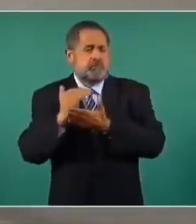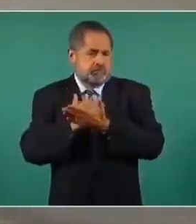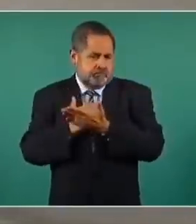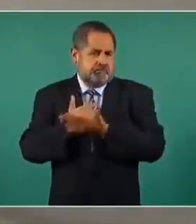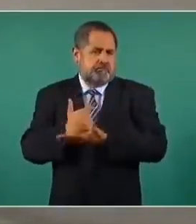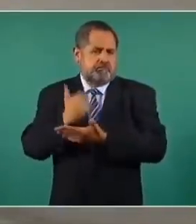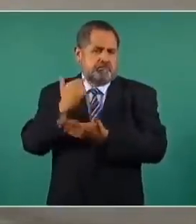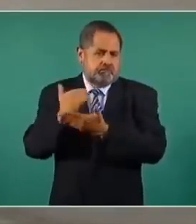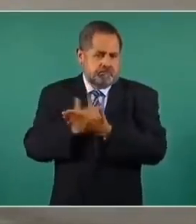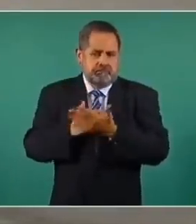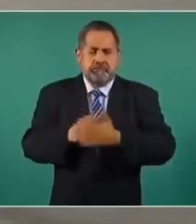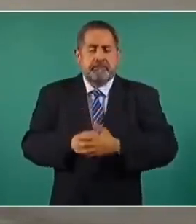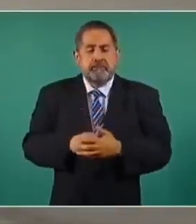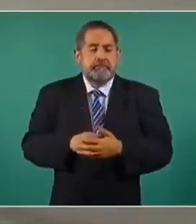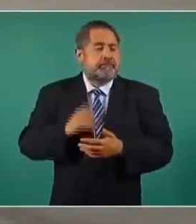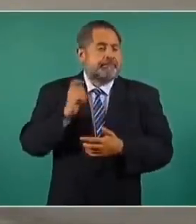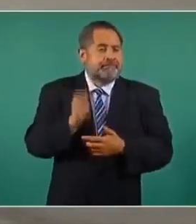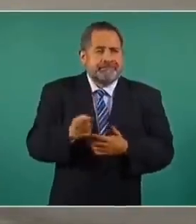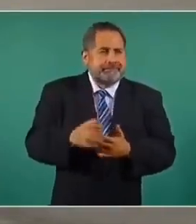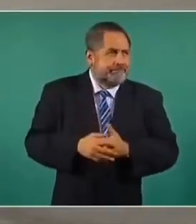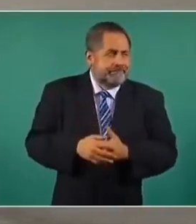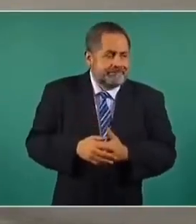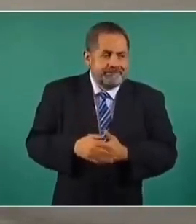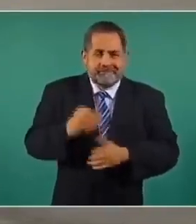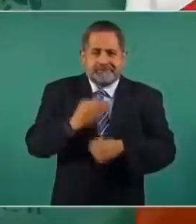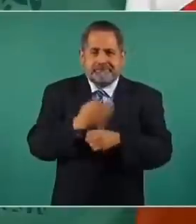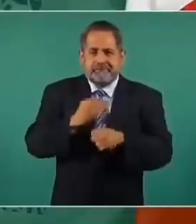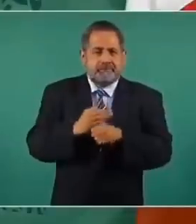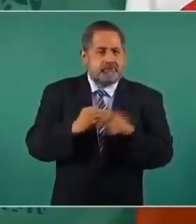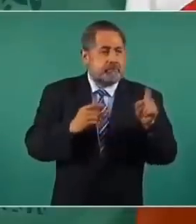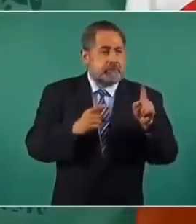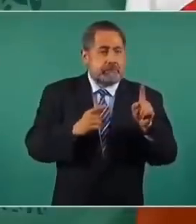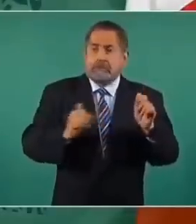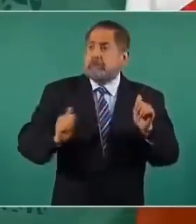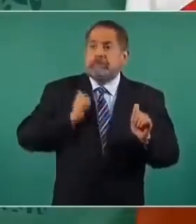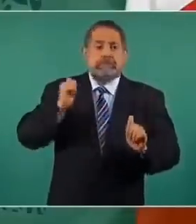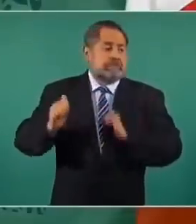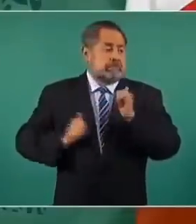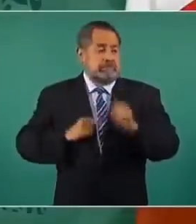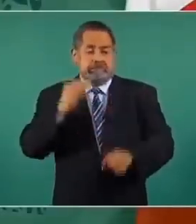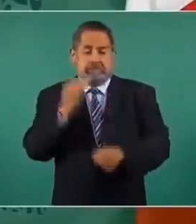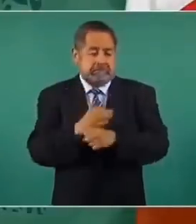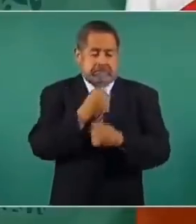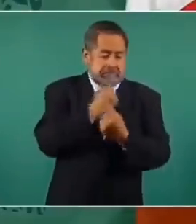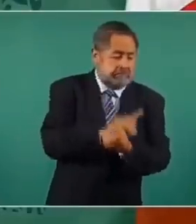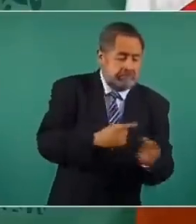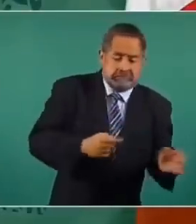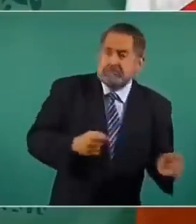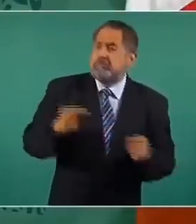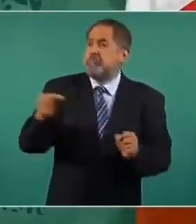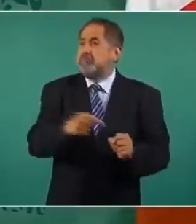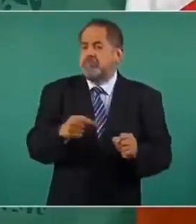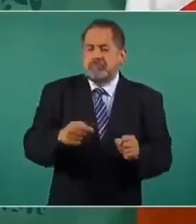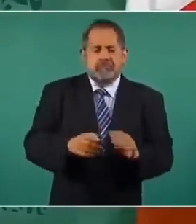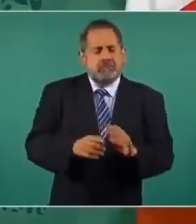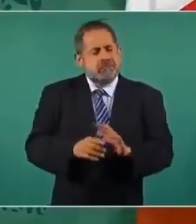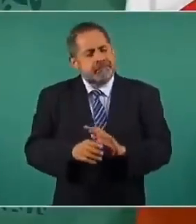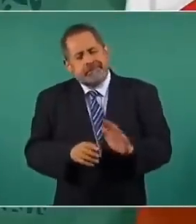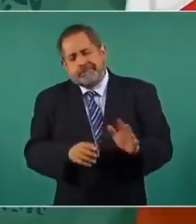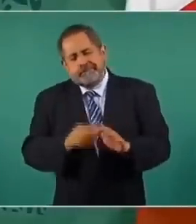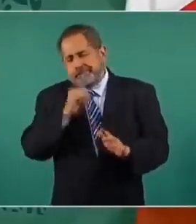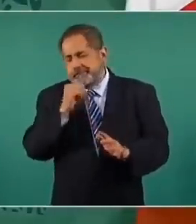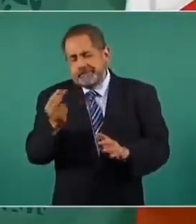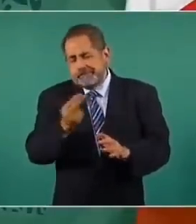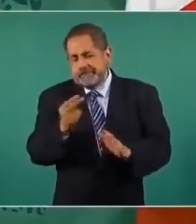consideramos a la edad, no hay razón para saltarse a la edad. Desde luego expresamos que nos parece, como usted